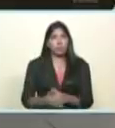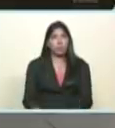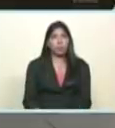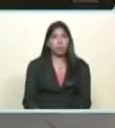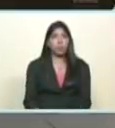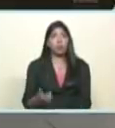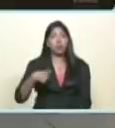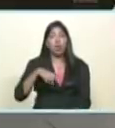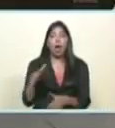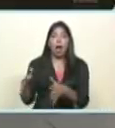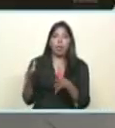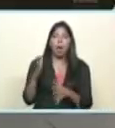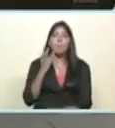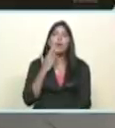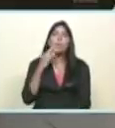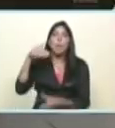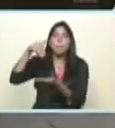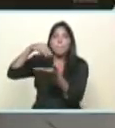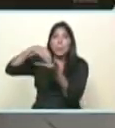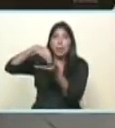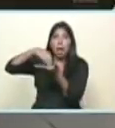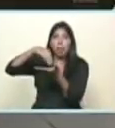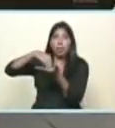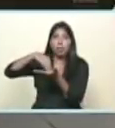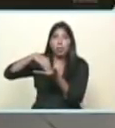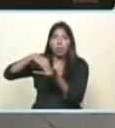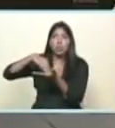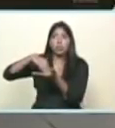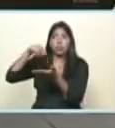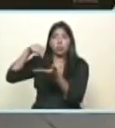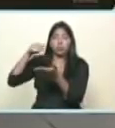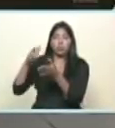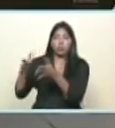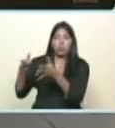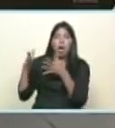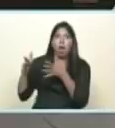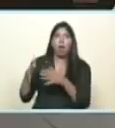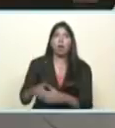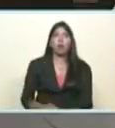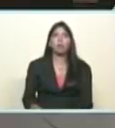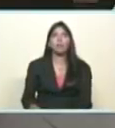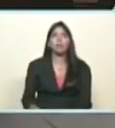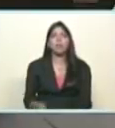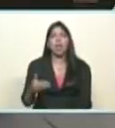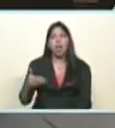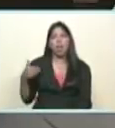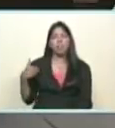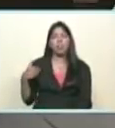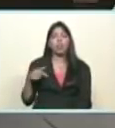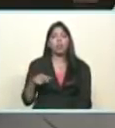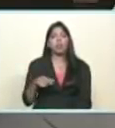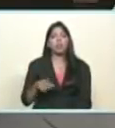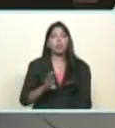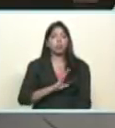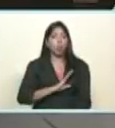Ganamos Miranda, por ejemplo, que era el emblema de la derecha